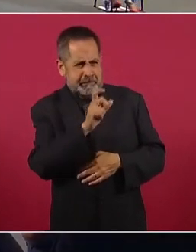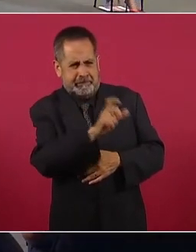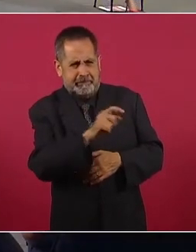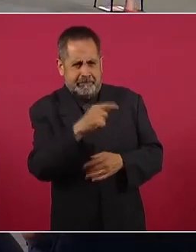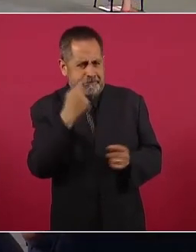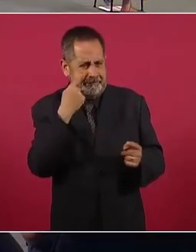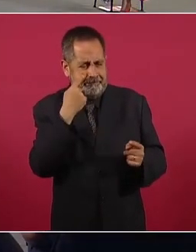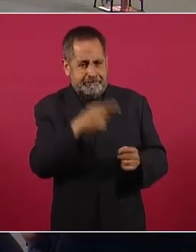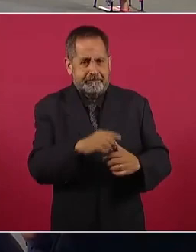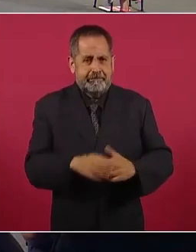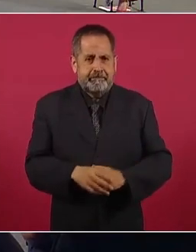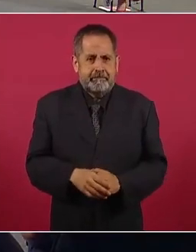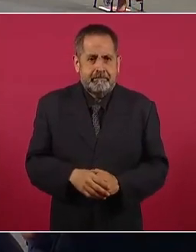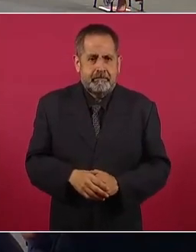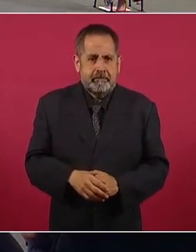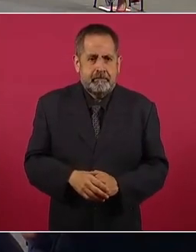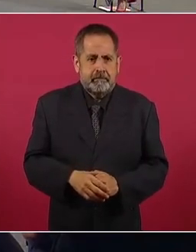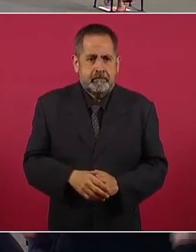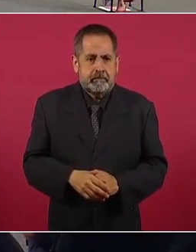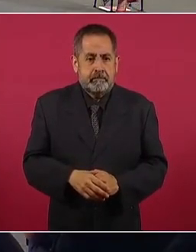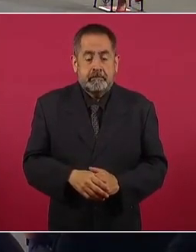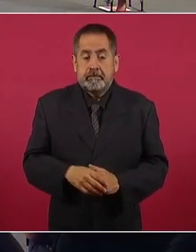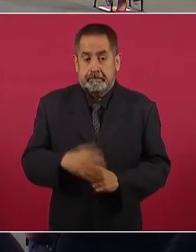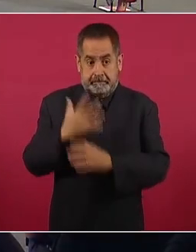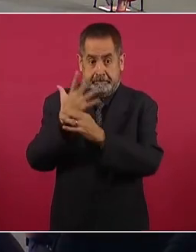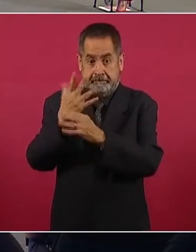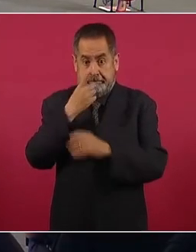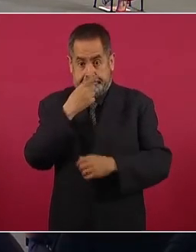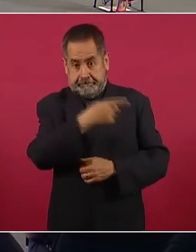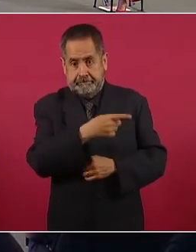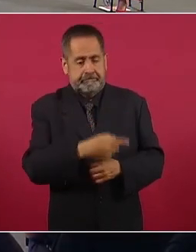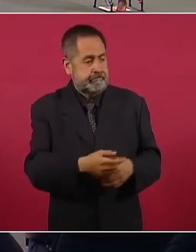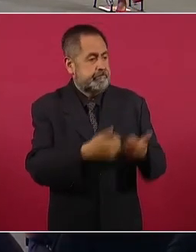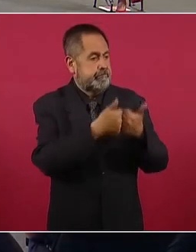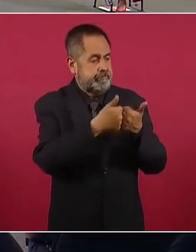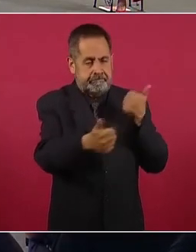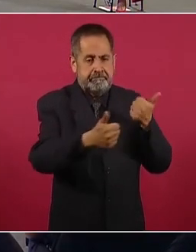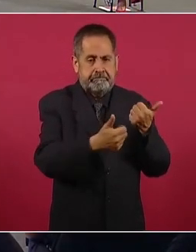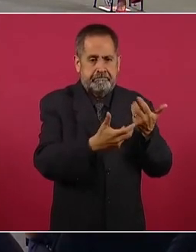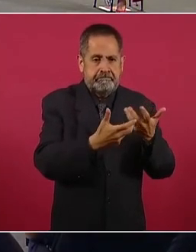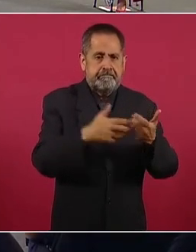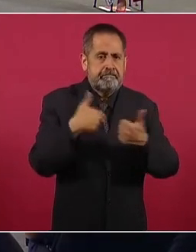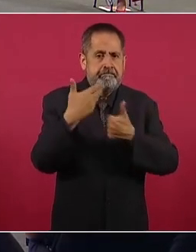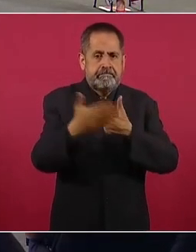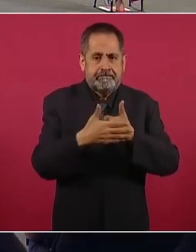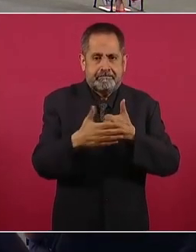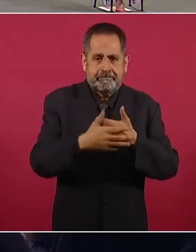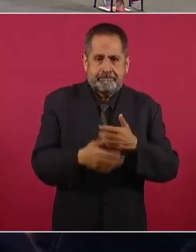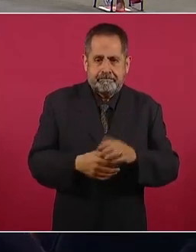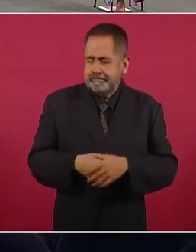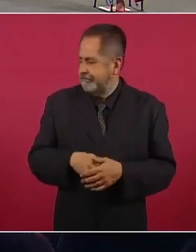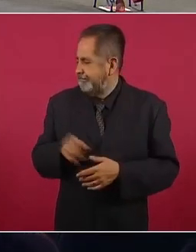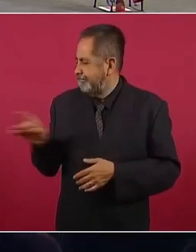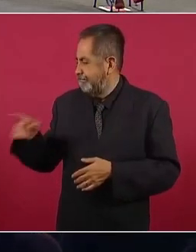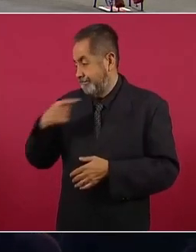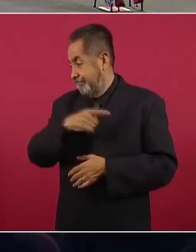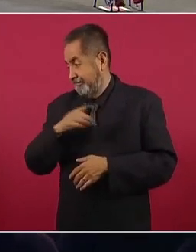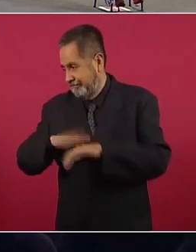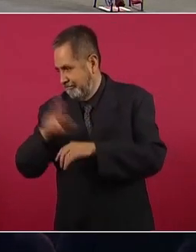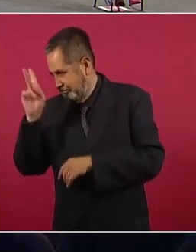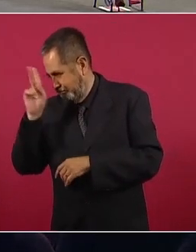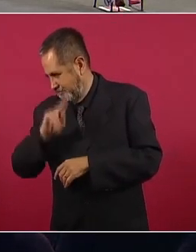Ir separados, ir